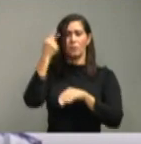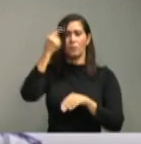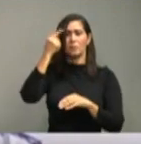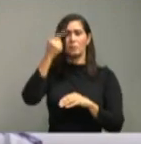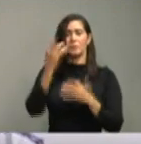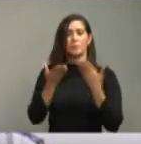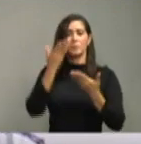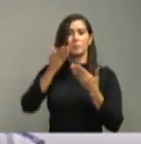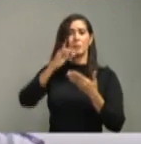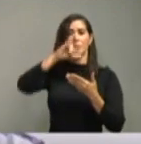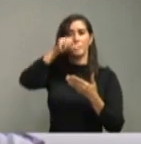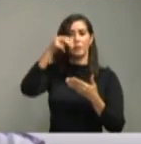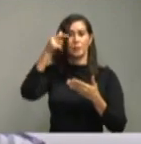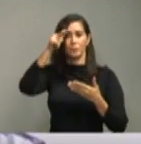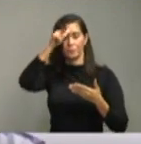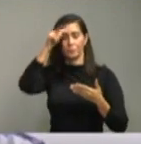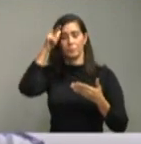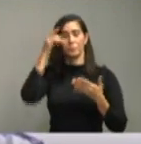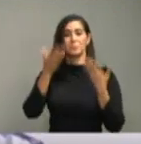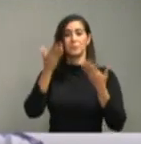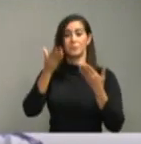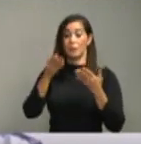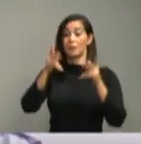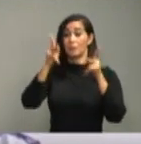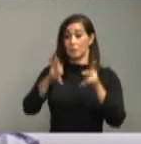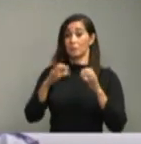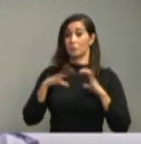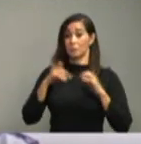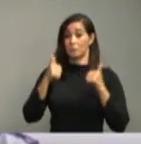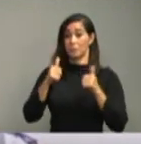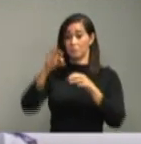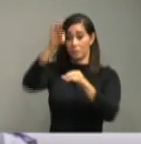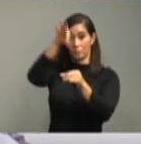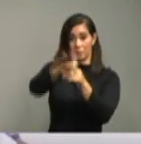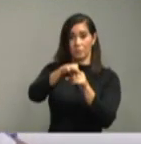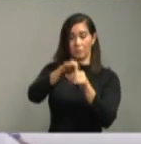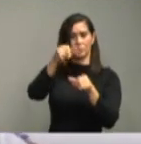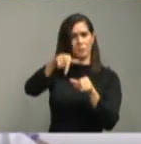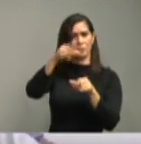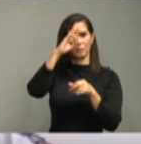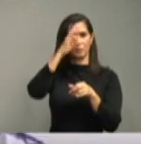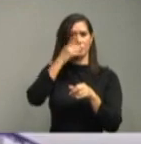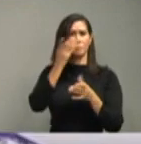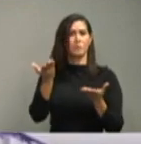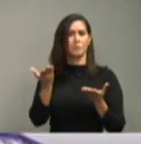estaremos ya en un escenario propicio para hacer elecciones en este país?